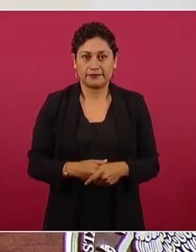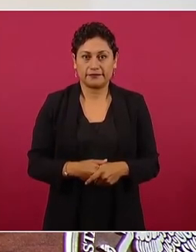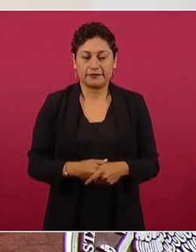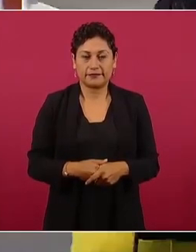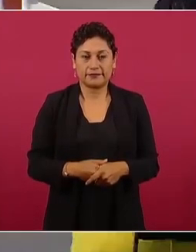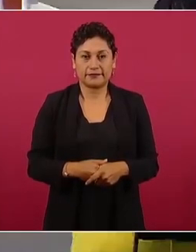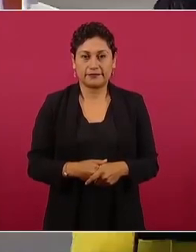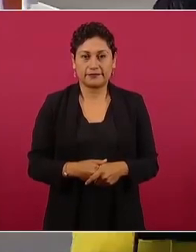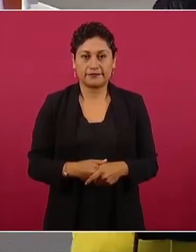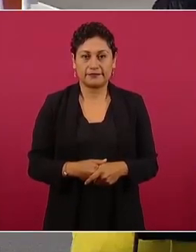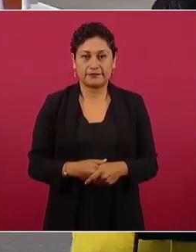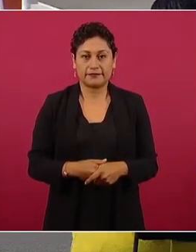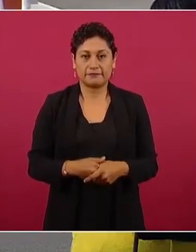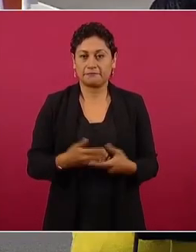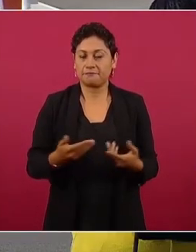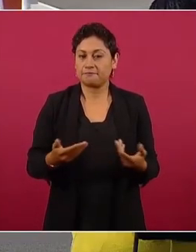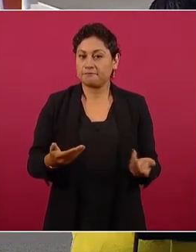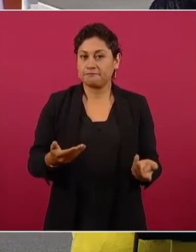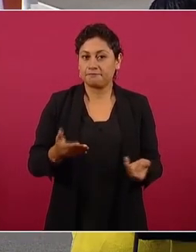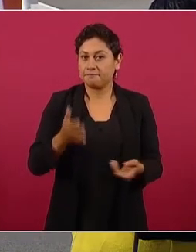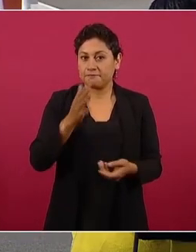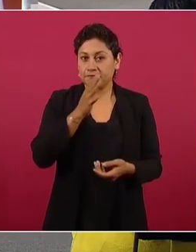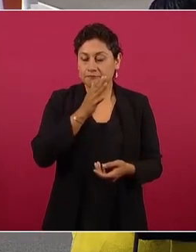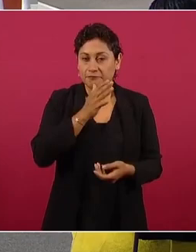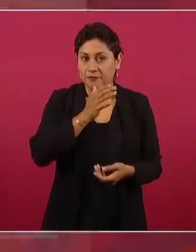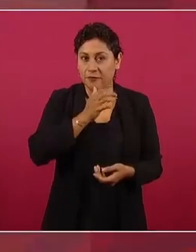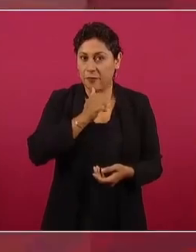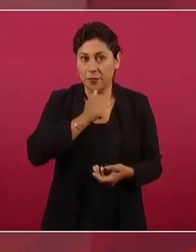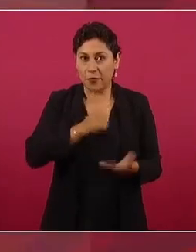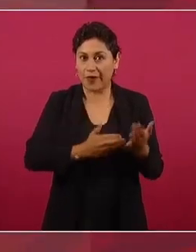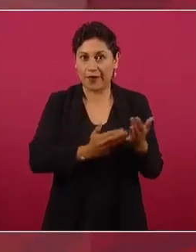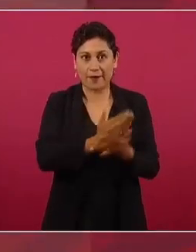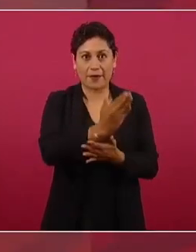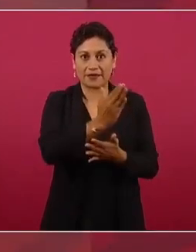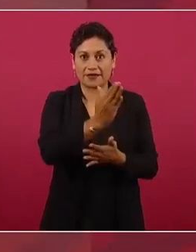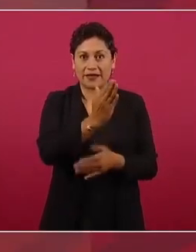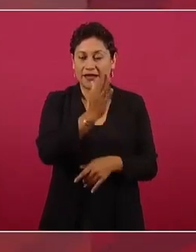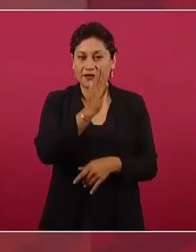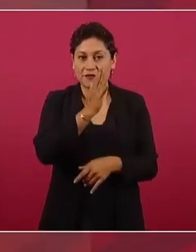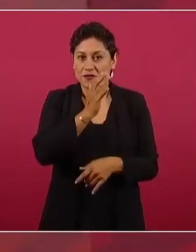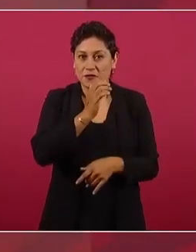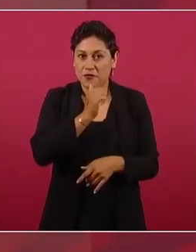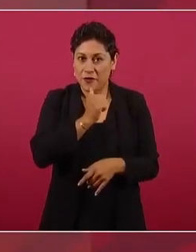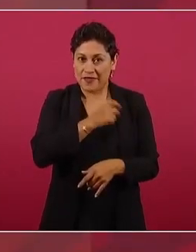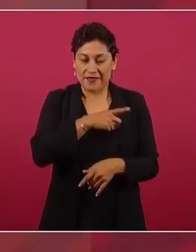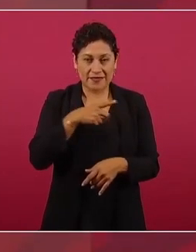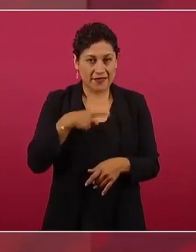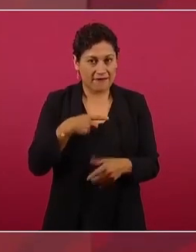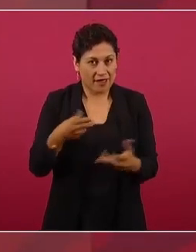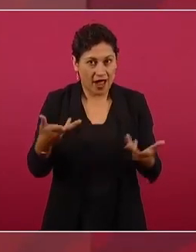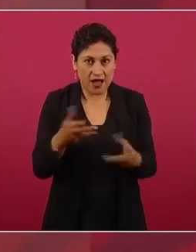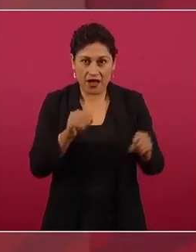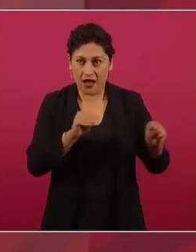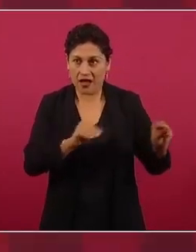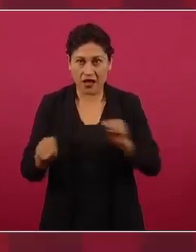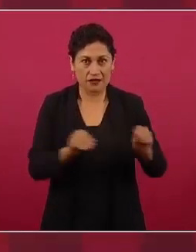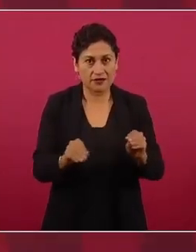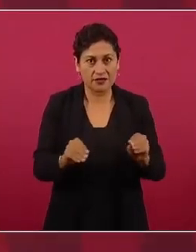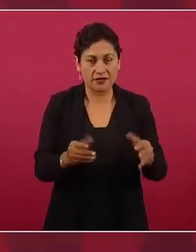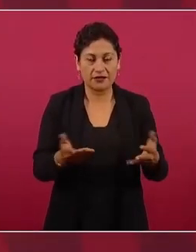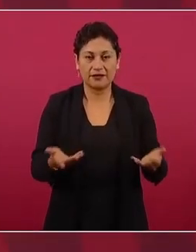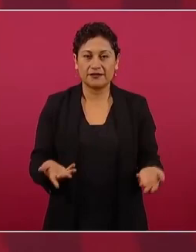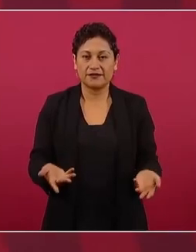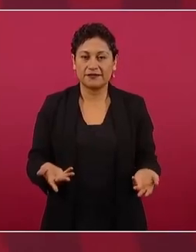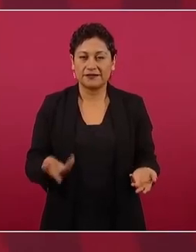no se puede permitir y actuar y qué iban a hacer